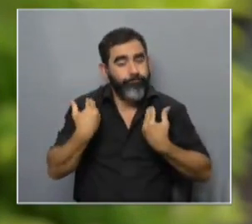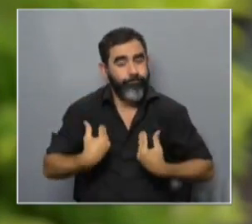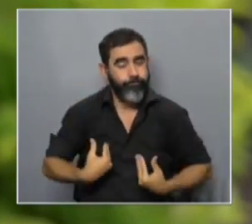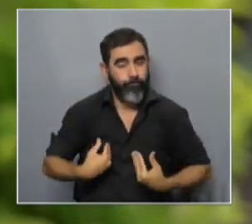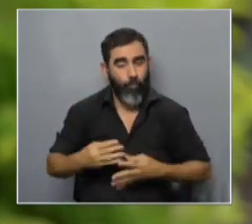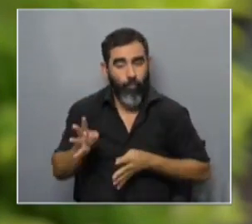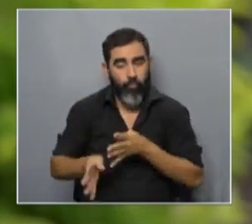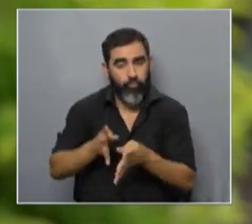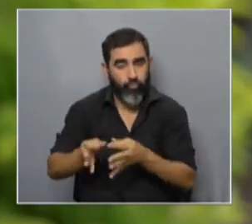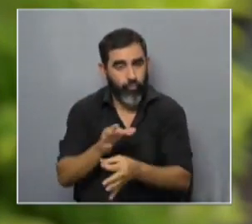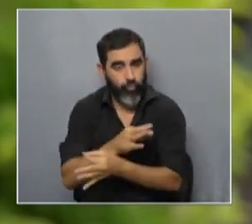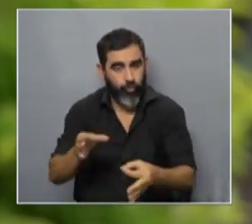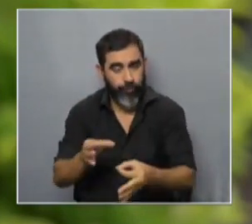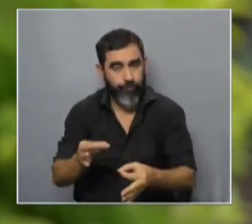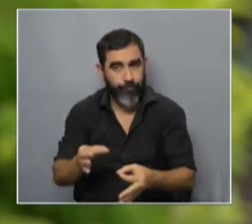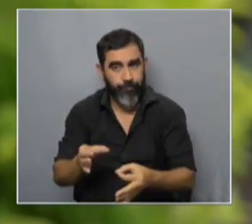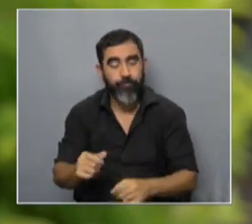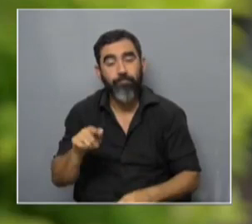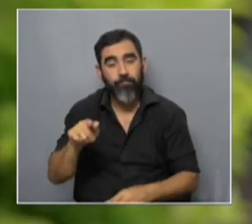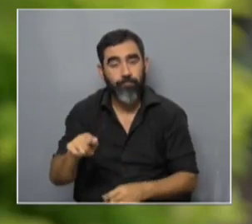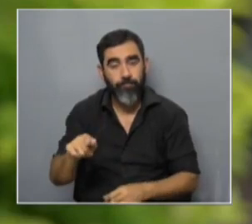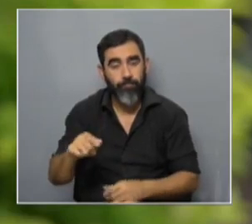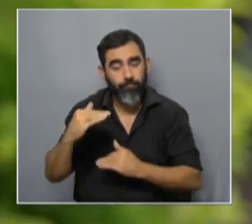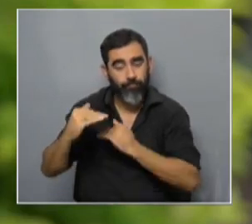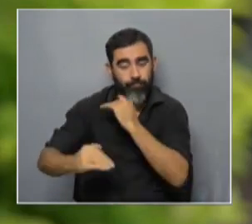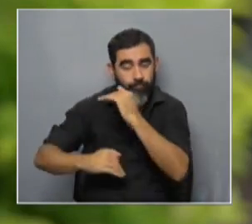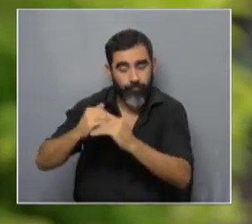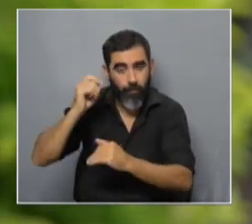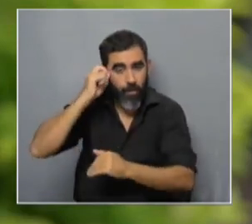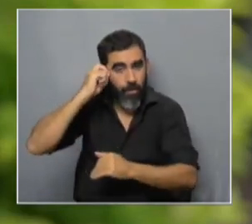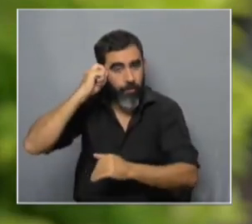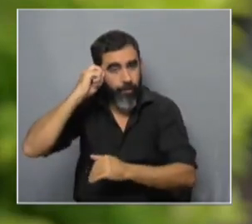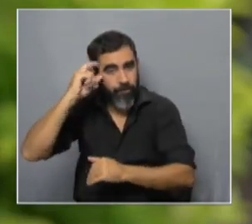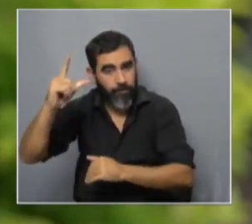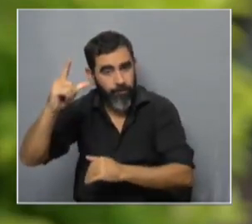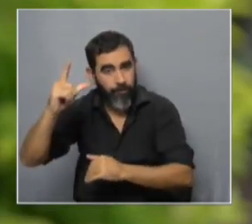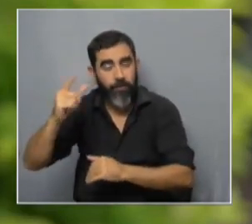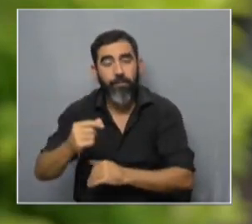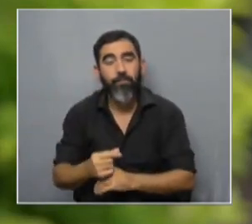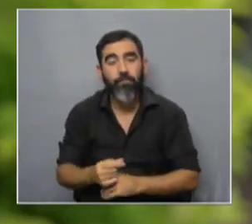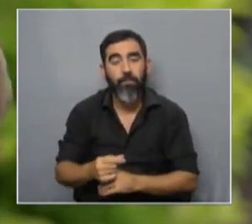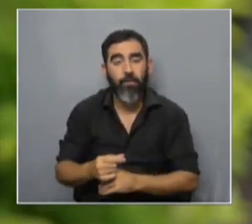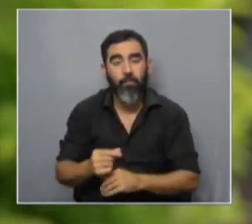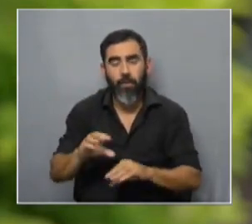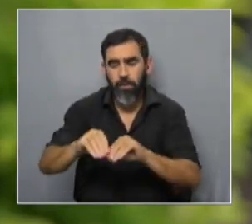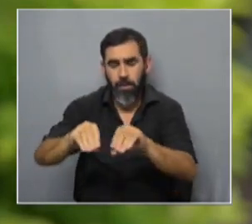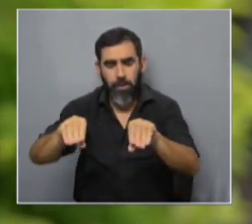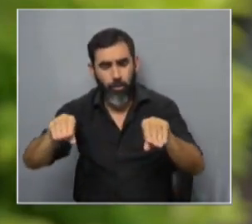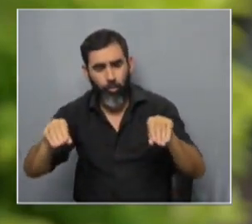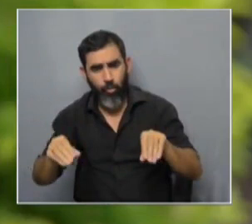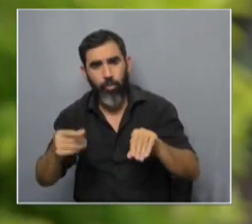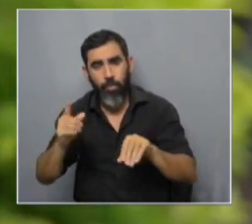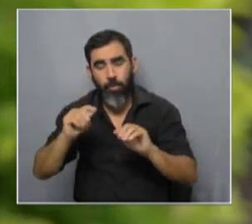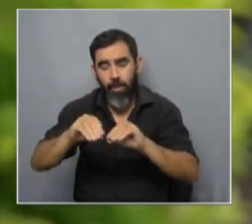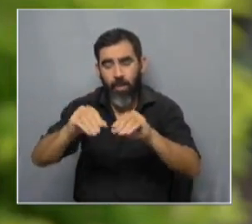su funcionalidad ellos han desarrollado esa capacidad de vivir de ser muy territoriales pero de tener